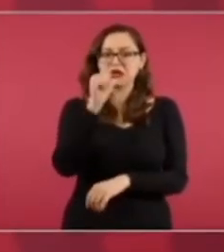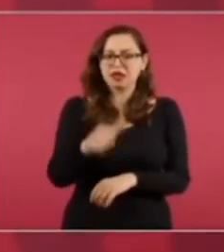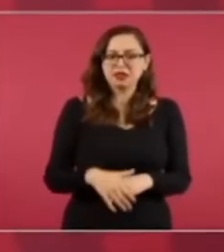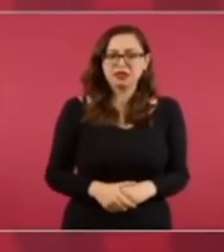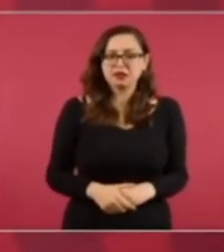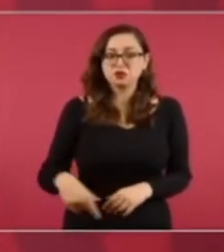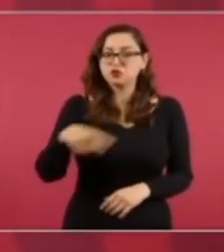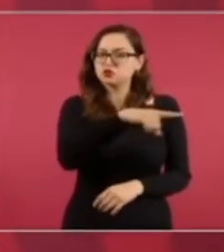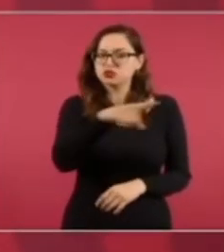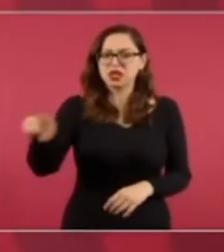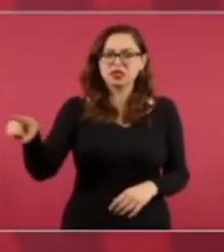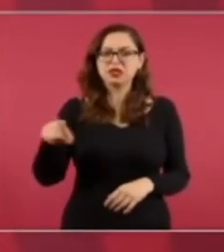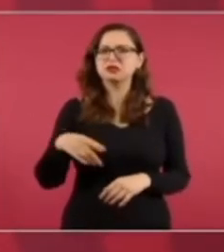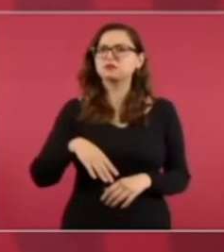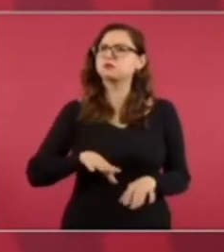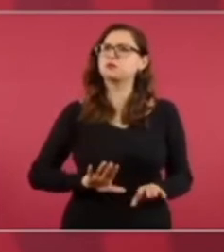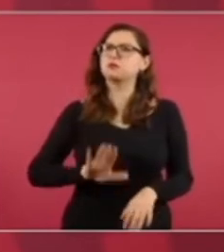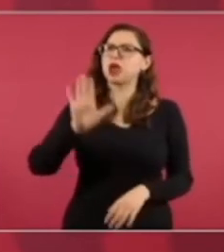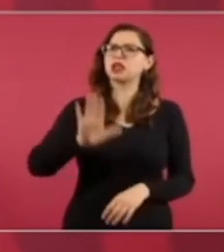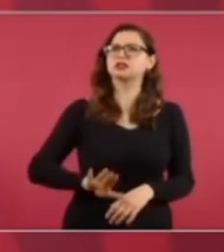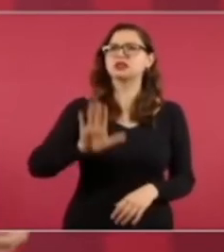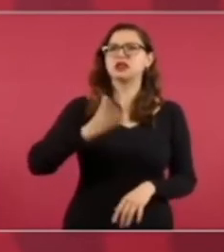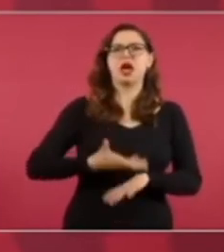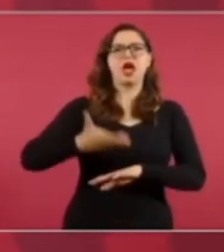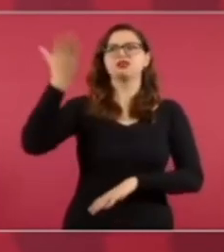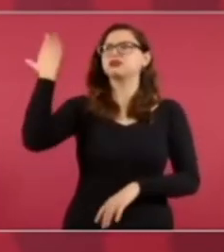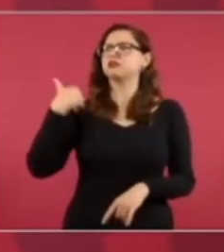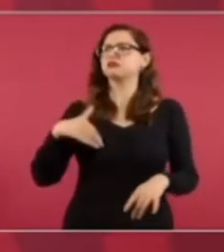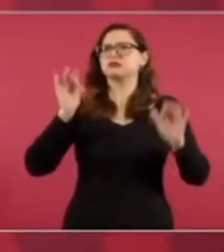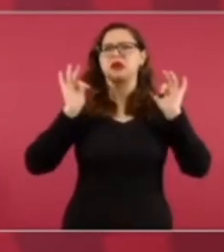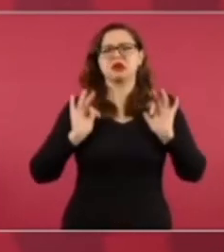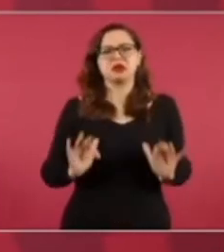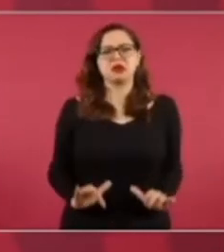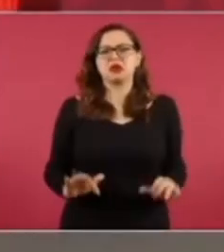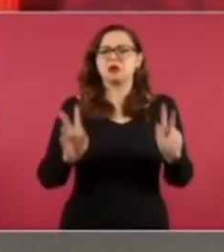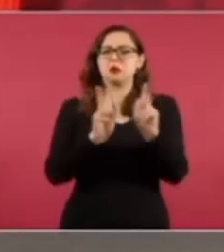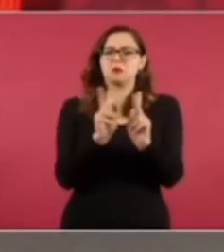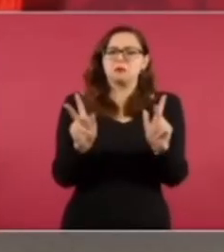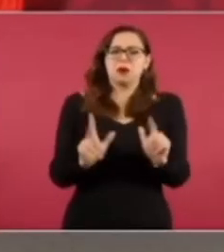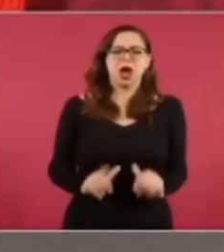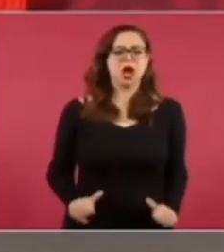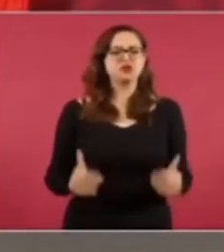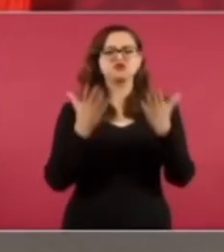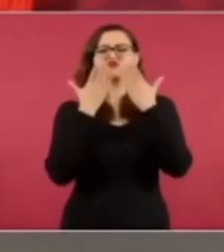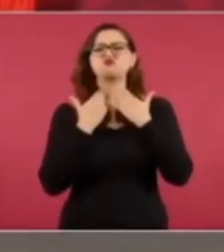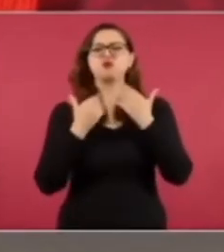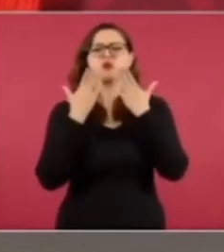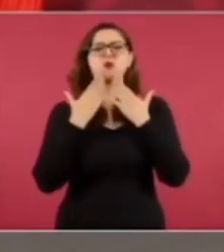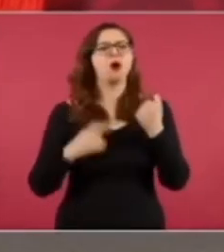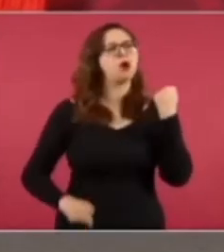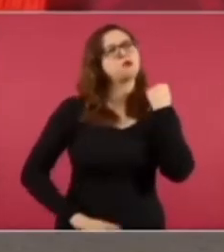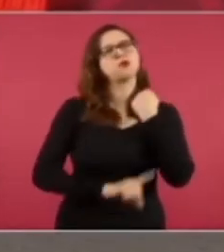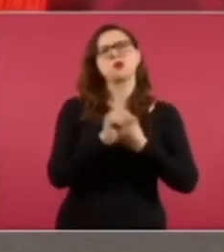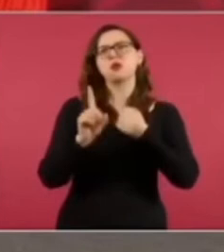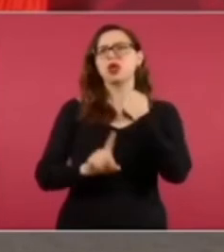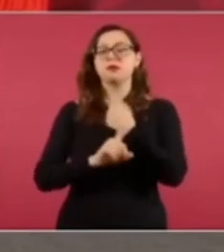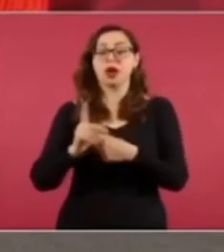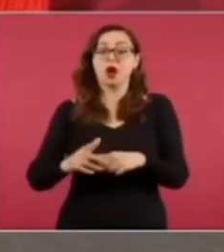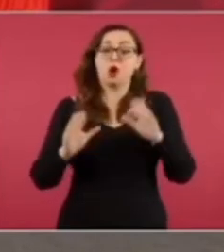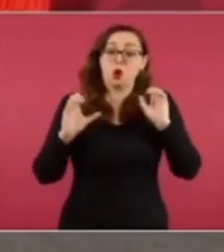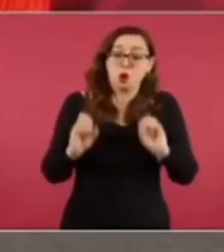en otro país o como que les entra por un oído y les sale por otro.